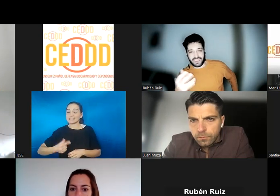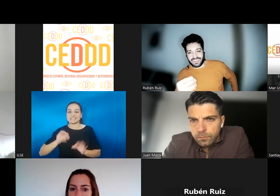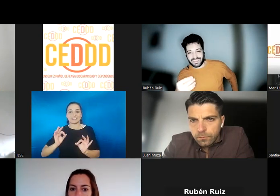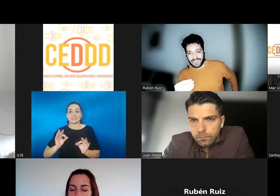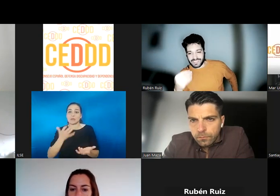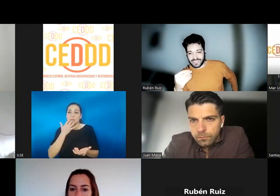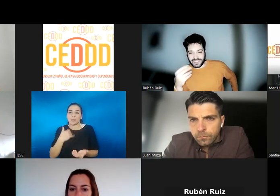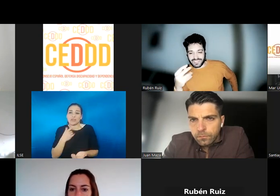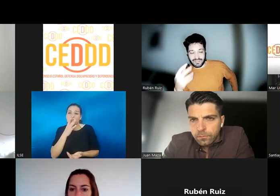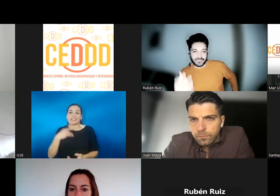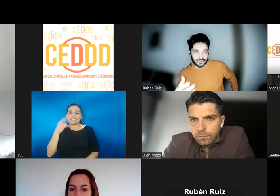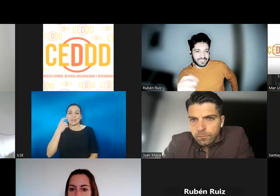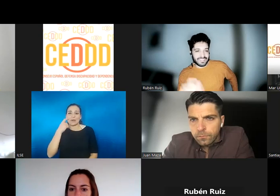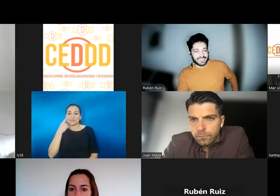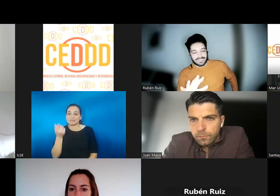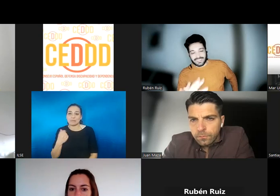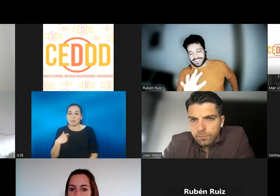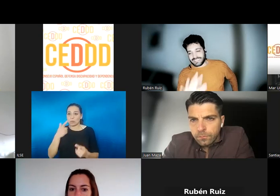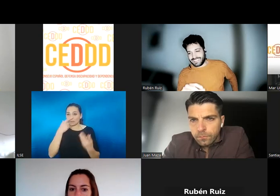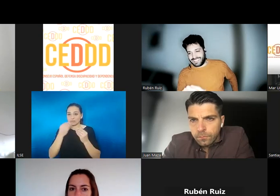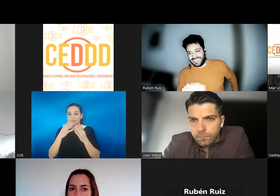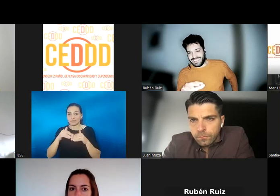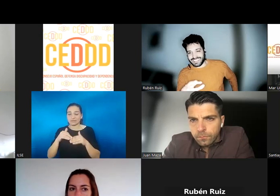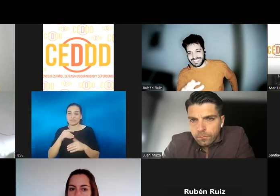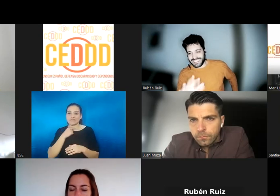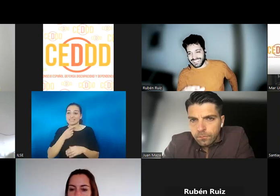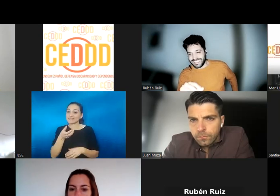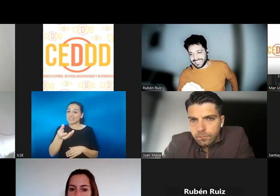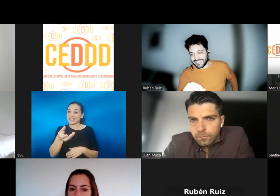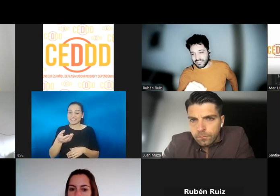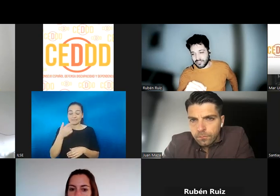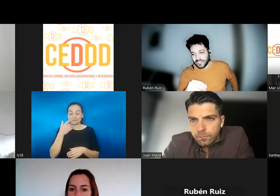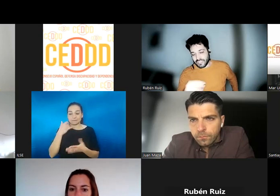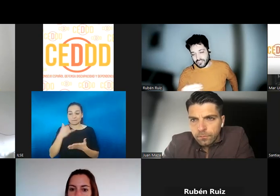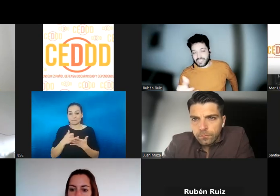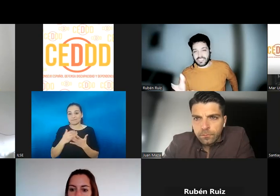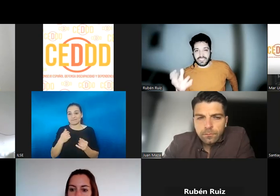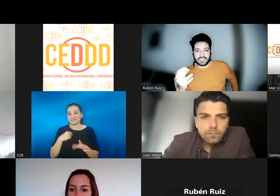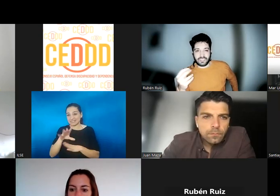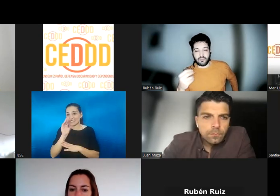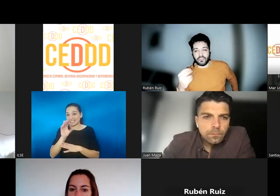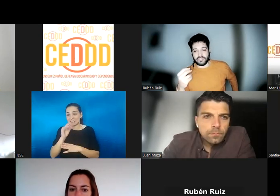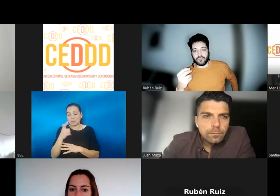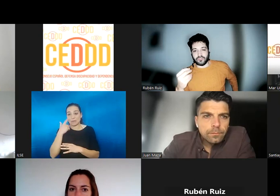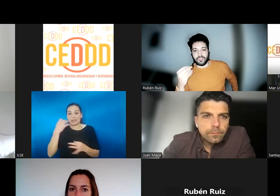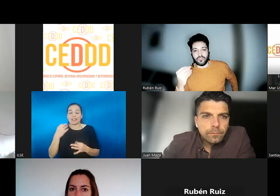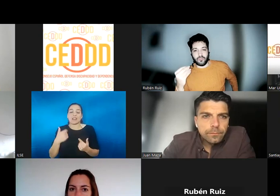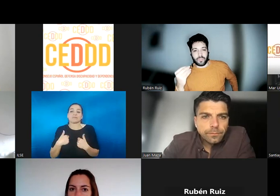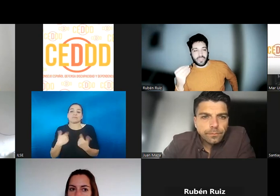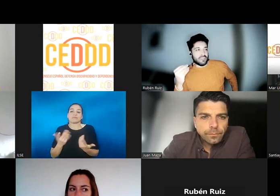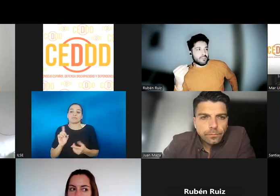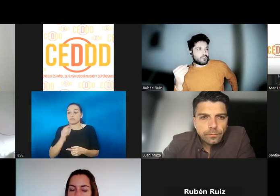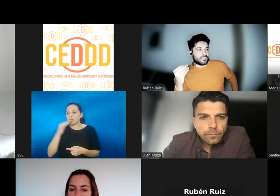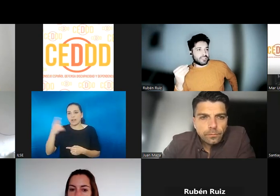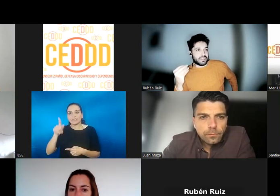cuando me dan la brasa con el tema, digo que sí, que sí, que ya te entiendo. Entonces, para esa gente se hace mucho más duro. Sobre todo